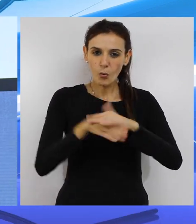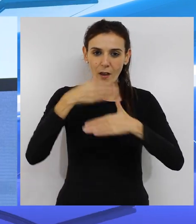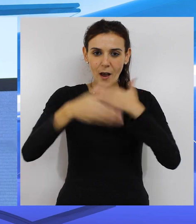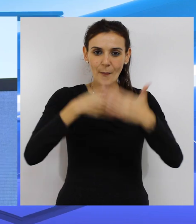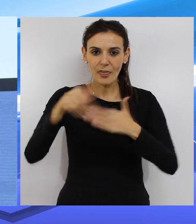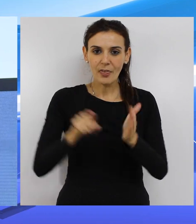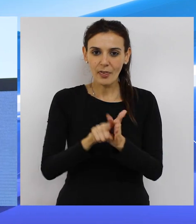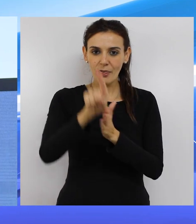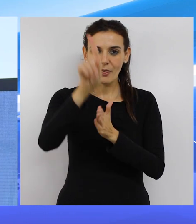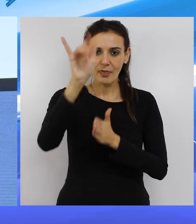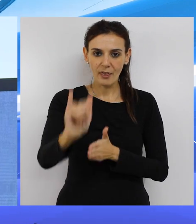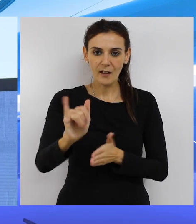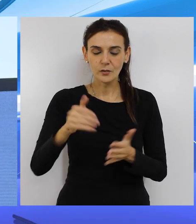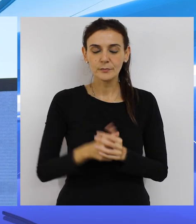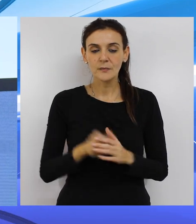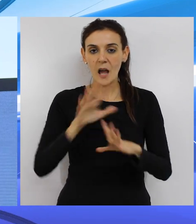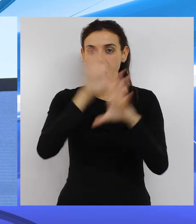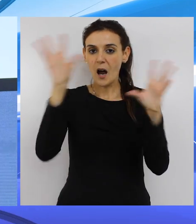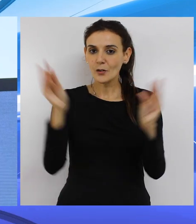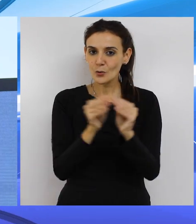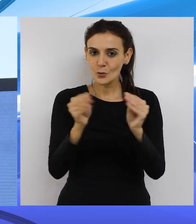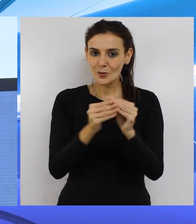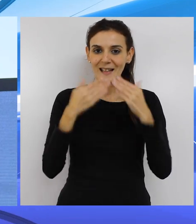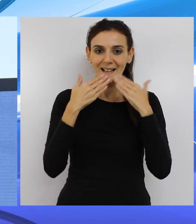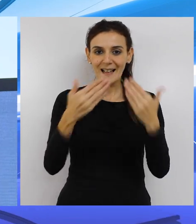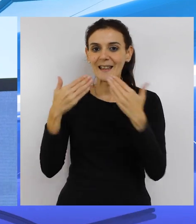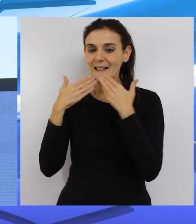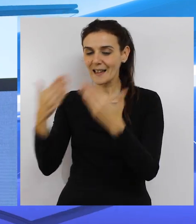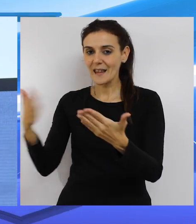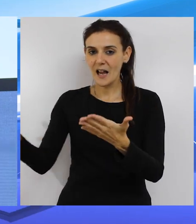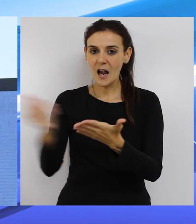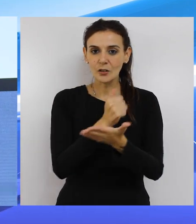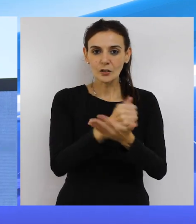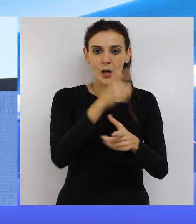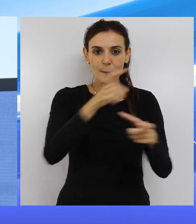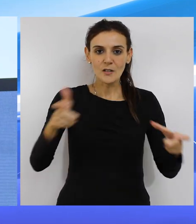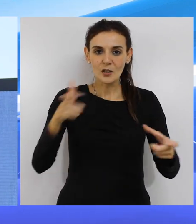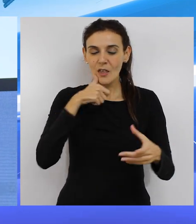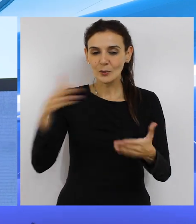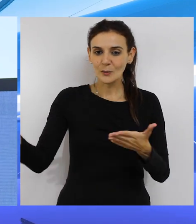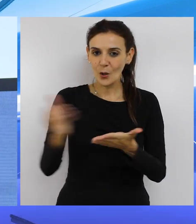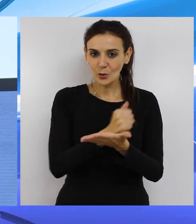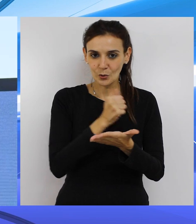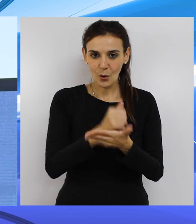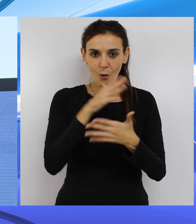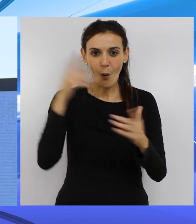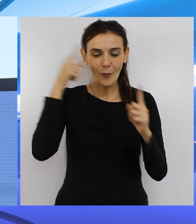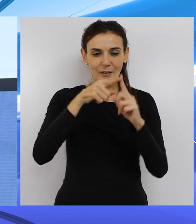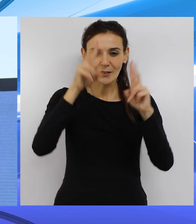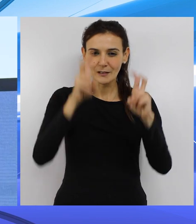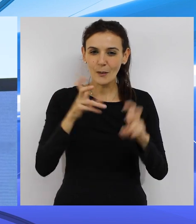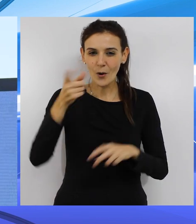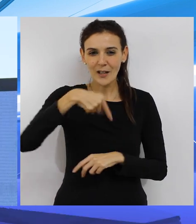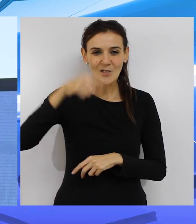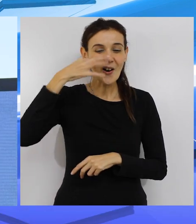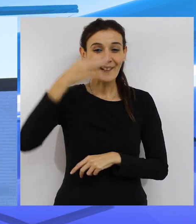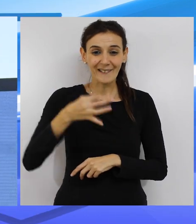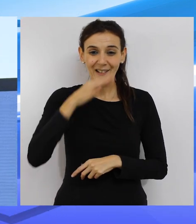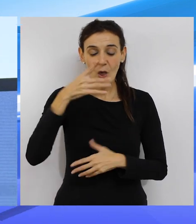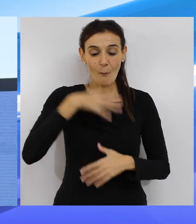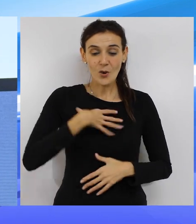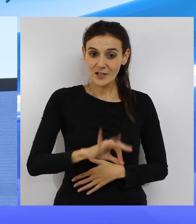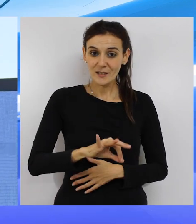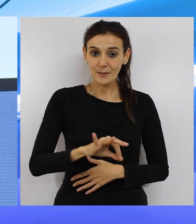adelante y de seguir avanzando. Por tanto, muchísimas gracias en nombre de todos los ceutíes por haber